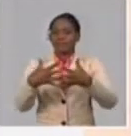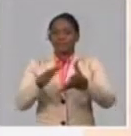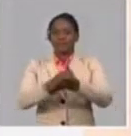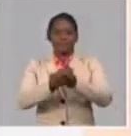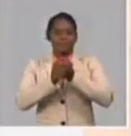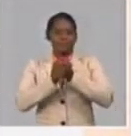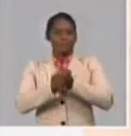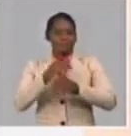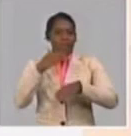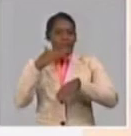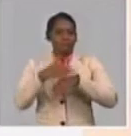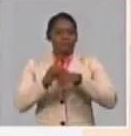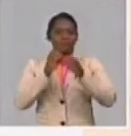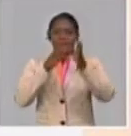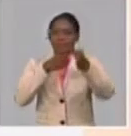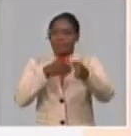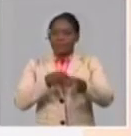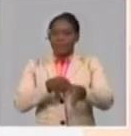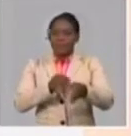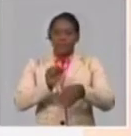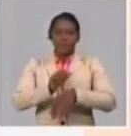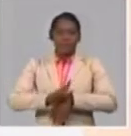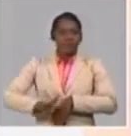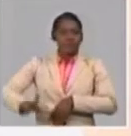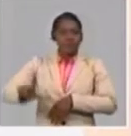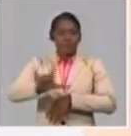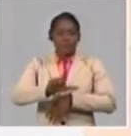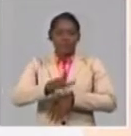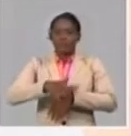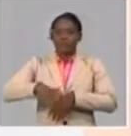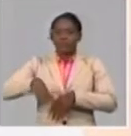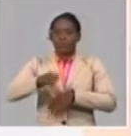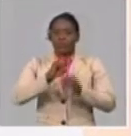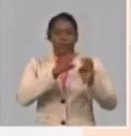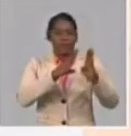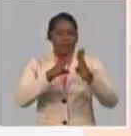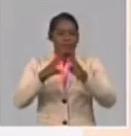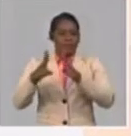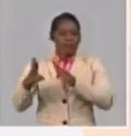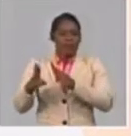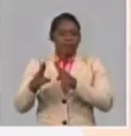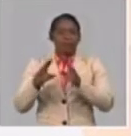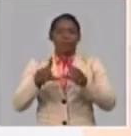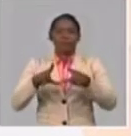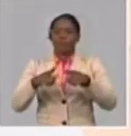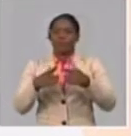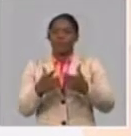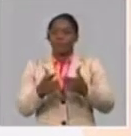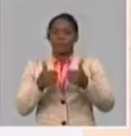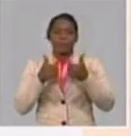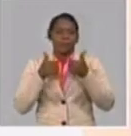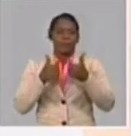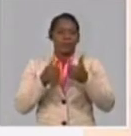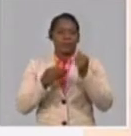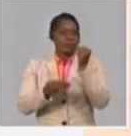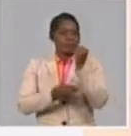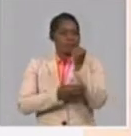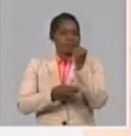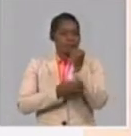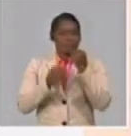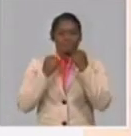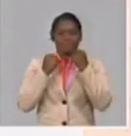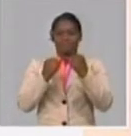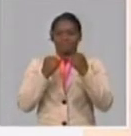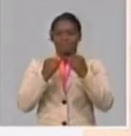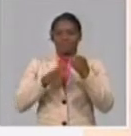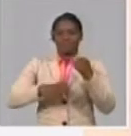hacia el comportamiento responsable en el orden individual y colectivo, a potenciar esa reserva